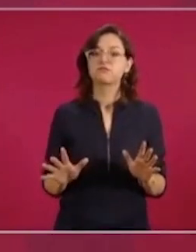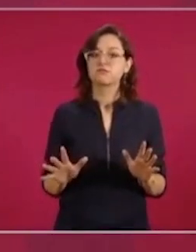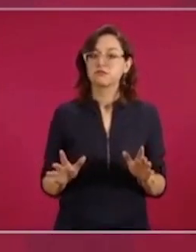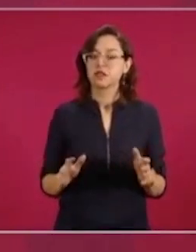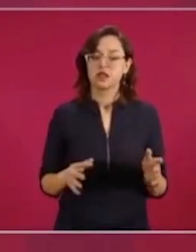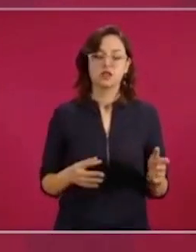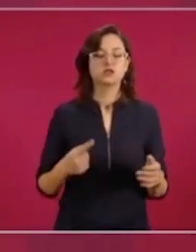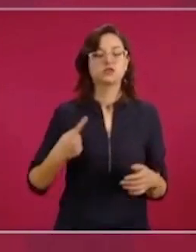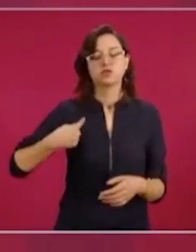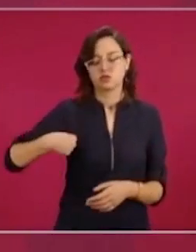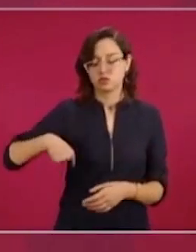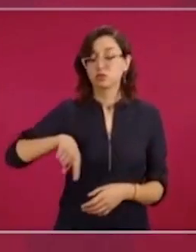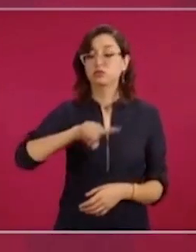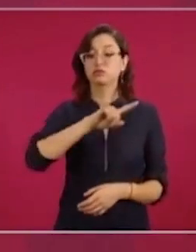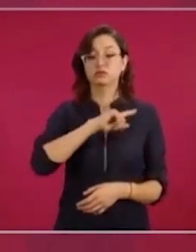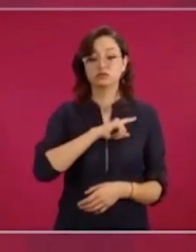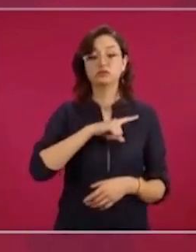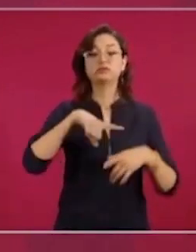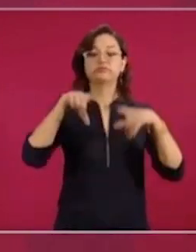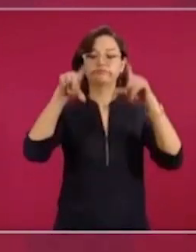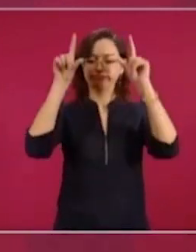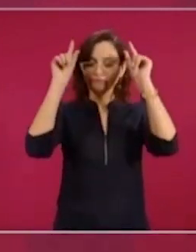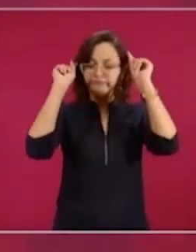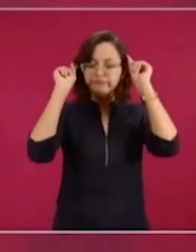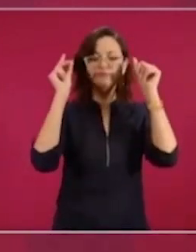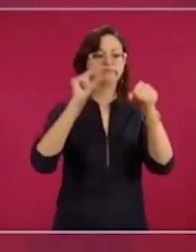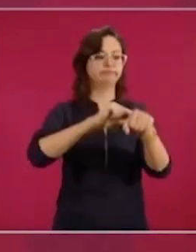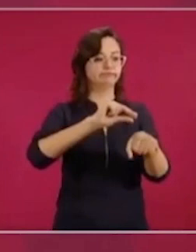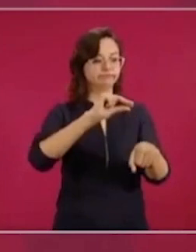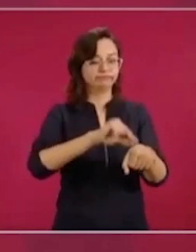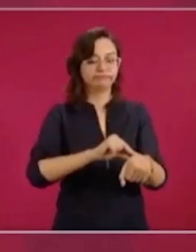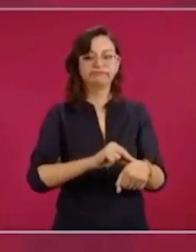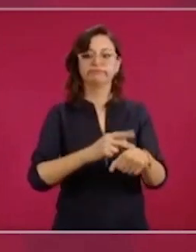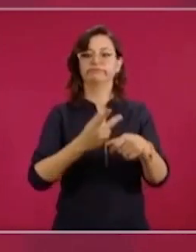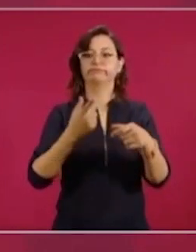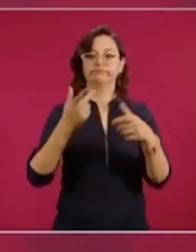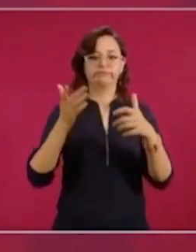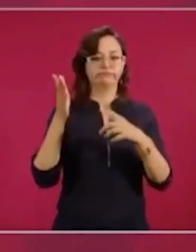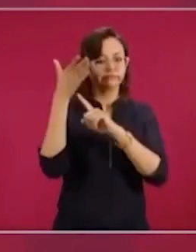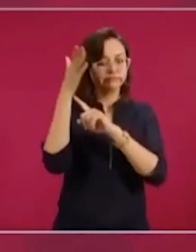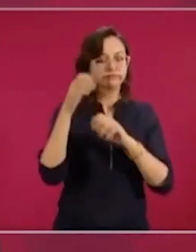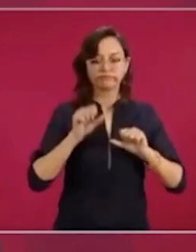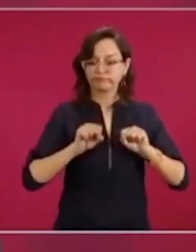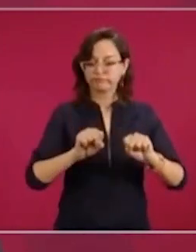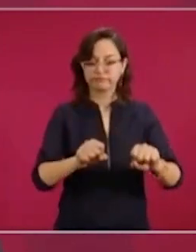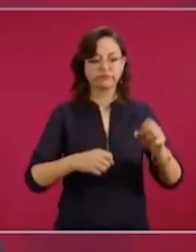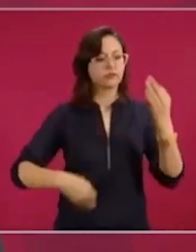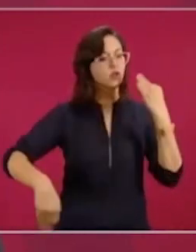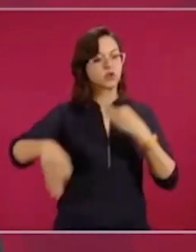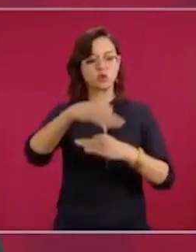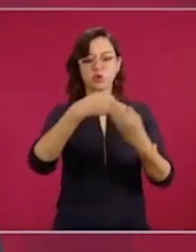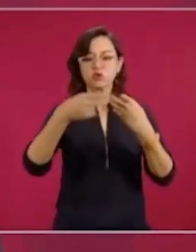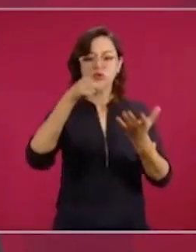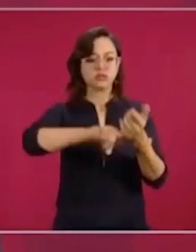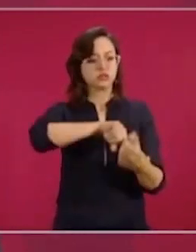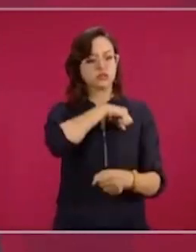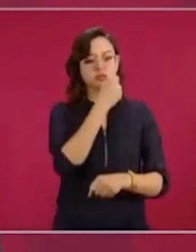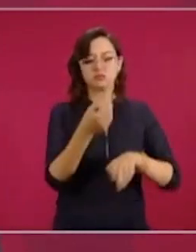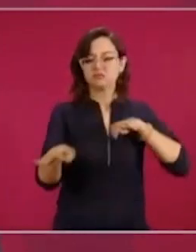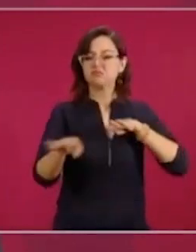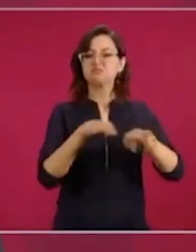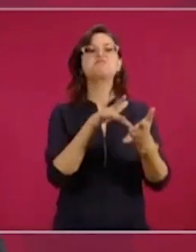a las enfermeras, a los médicos, a los camilleros, a todos los trabajadores del sector salud,